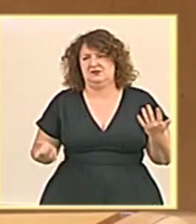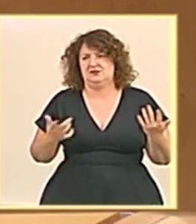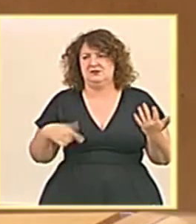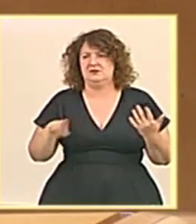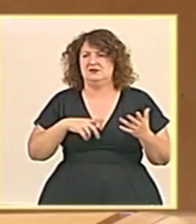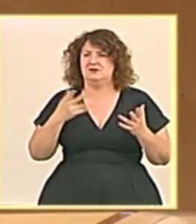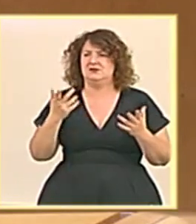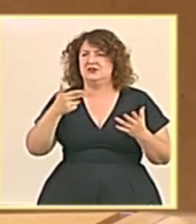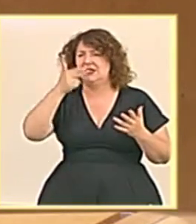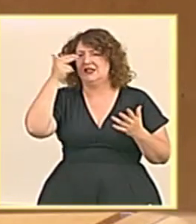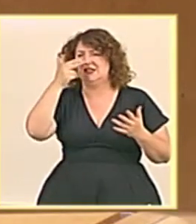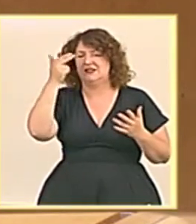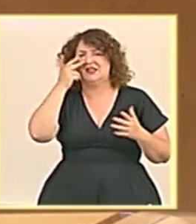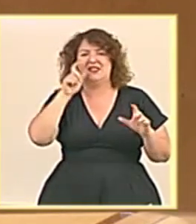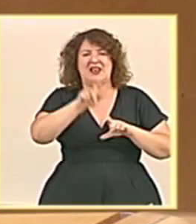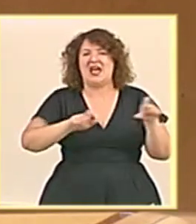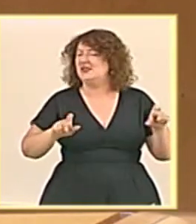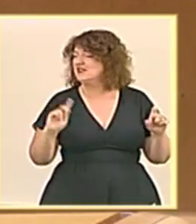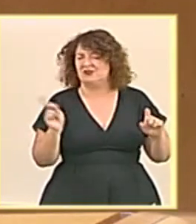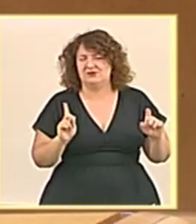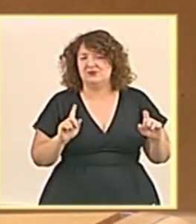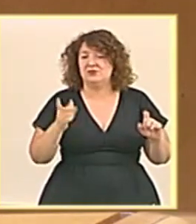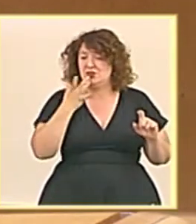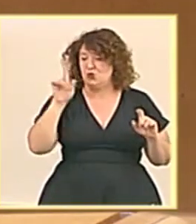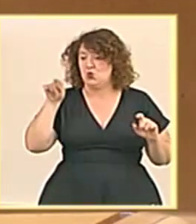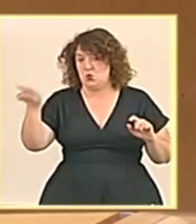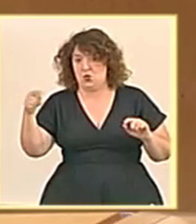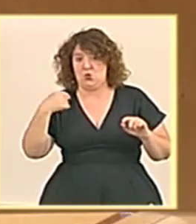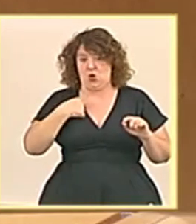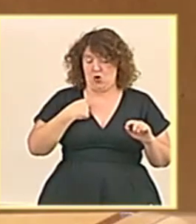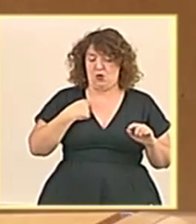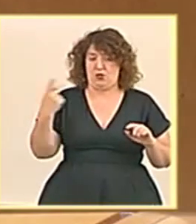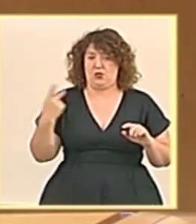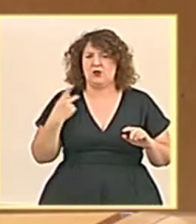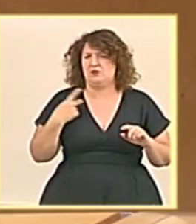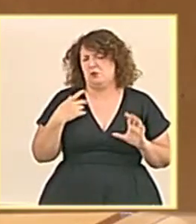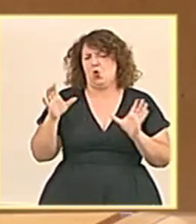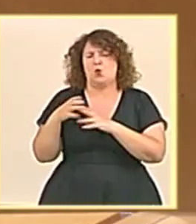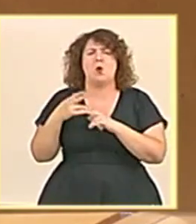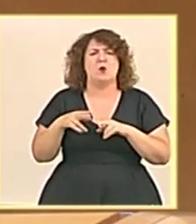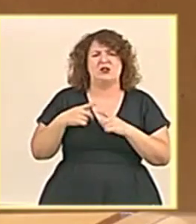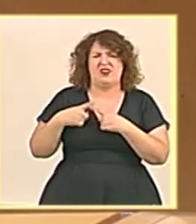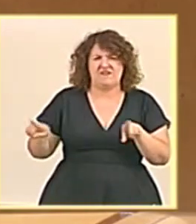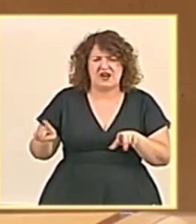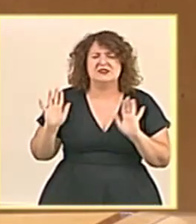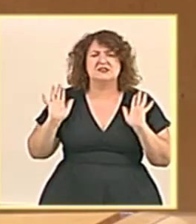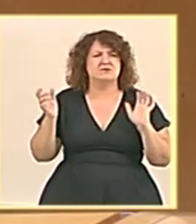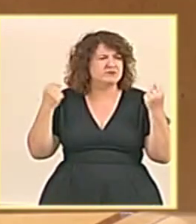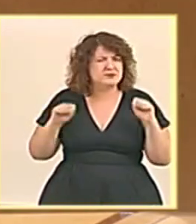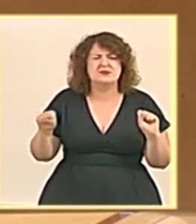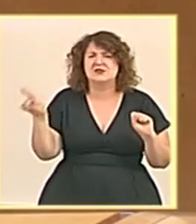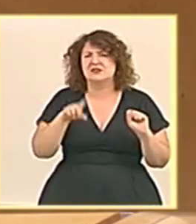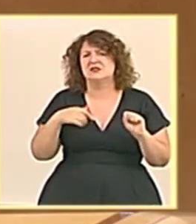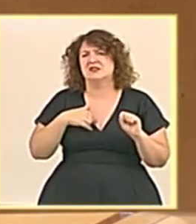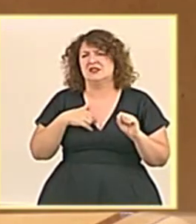el arte que representa los intereses de los vecinos. Y tanto usted como yo, aunque estemos en partidos diferentes, e incluso aunque hayamos